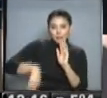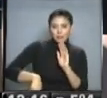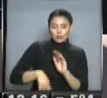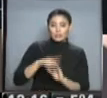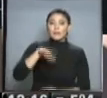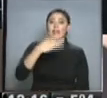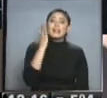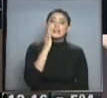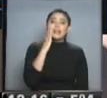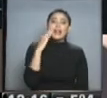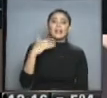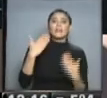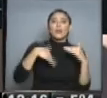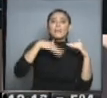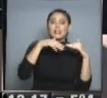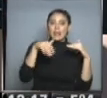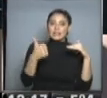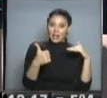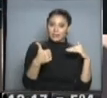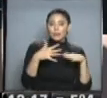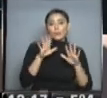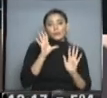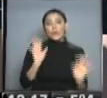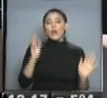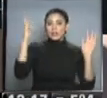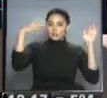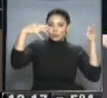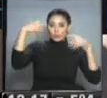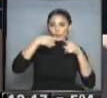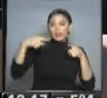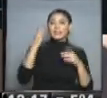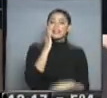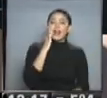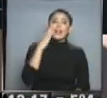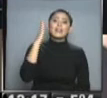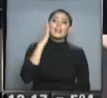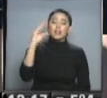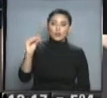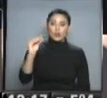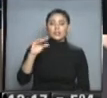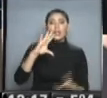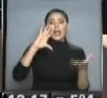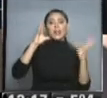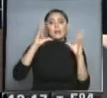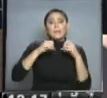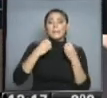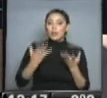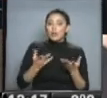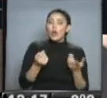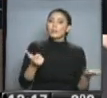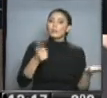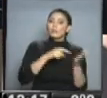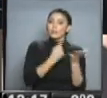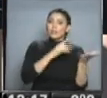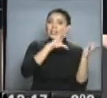partir de la tarde, 6 grados será la temperatura máxima, con la posibilidad de algunos chaparrones durante la tarde. Hacia la noche tienden a mejorar las condiciones, pero el cielo continuará con